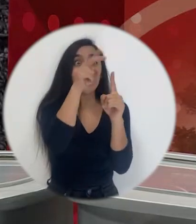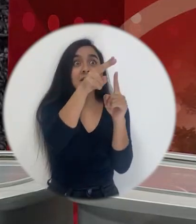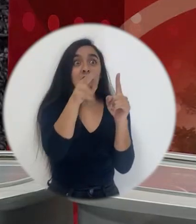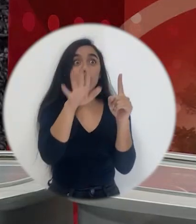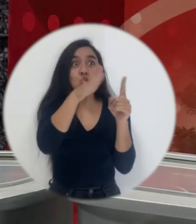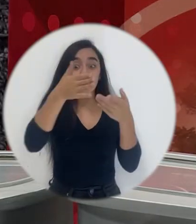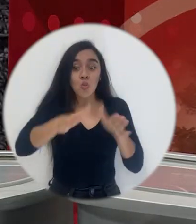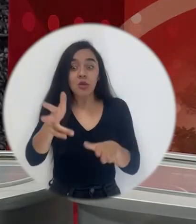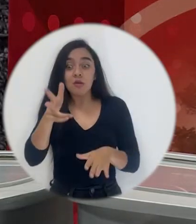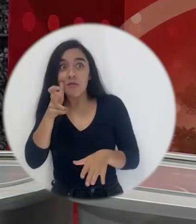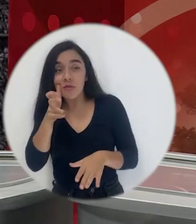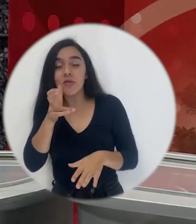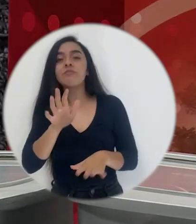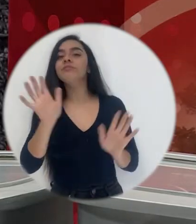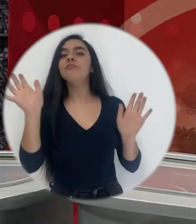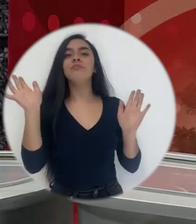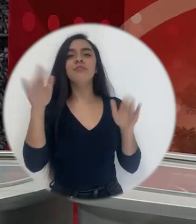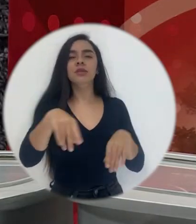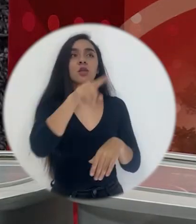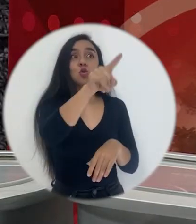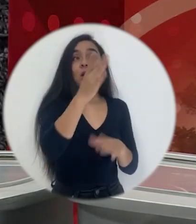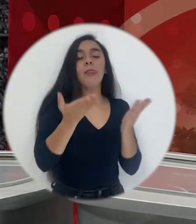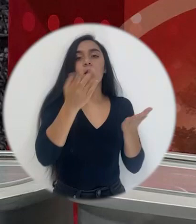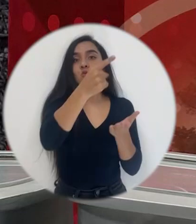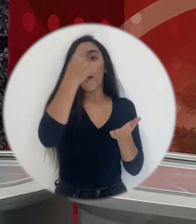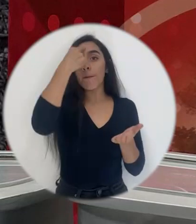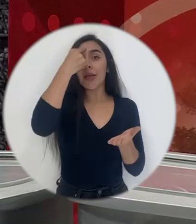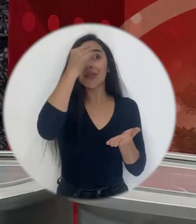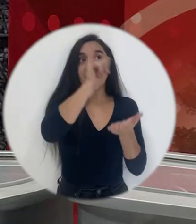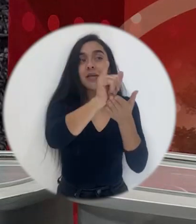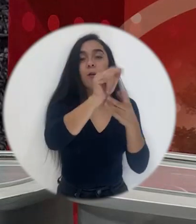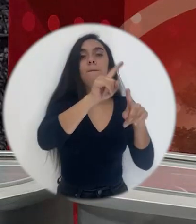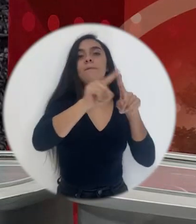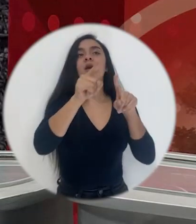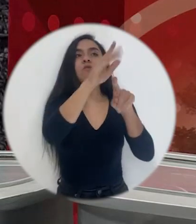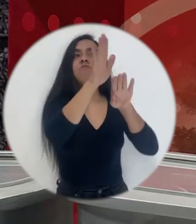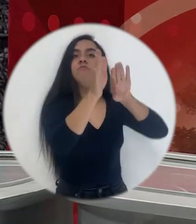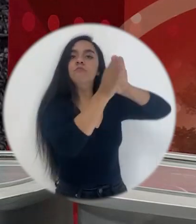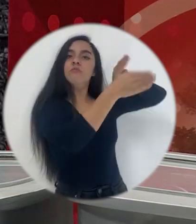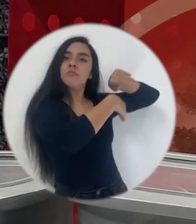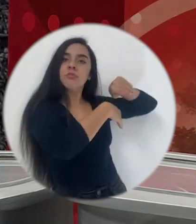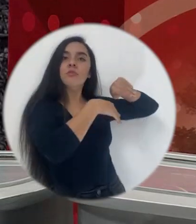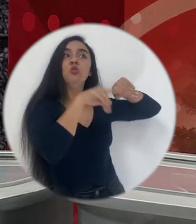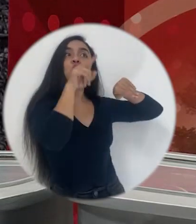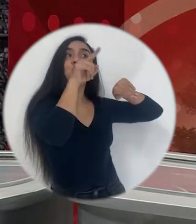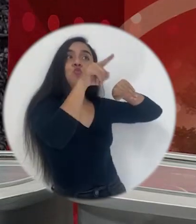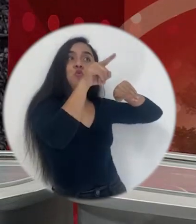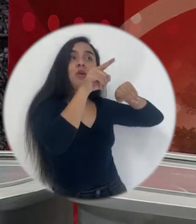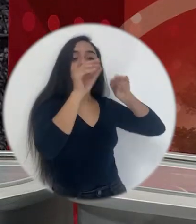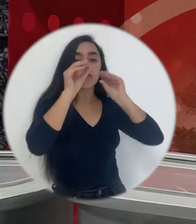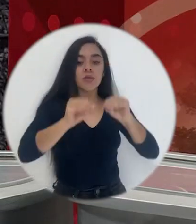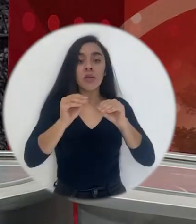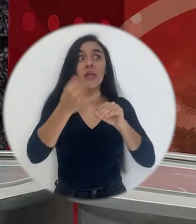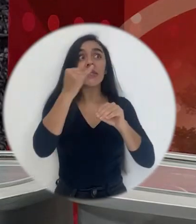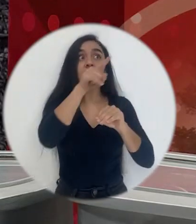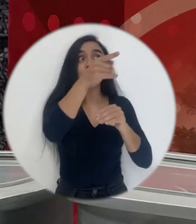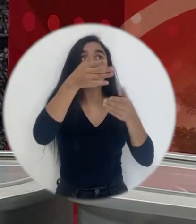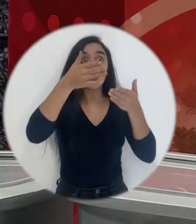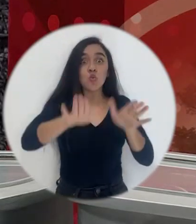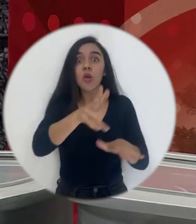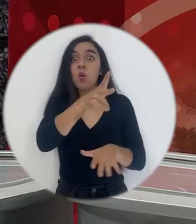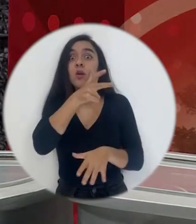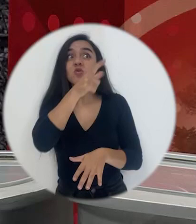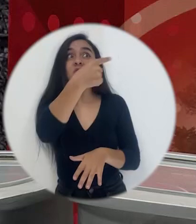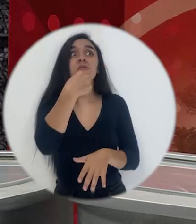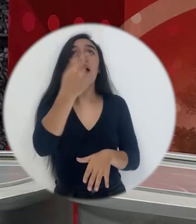hijo usted está bien digamos que usted piensa eso pero ahorita estamos en un paso donde él se está formando y si usted lo escucha decir ese tipo